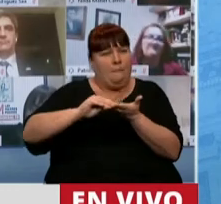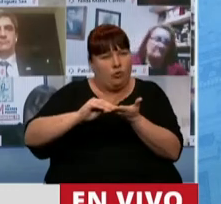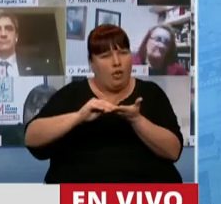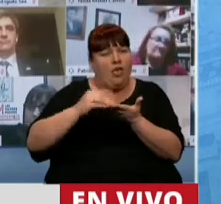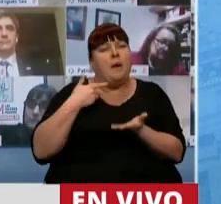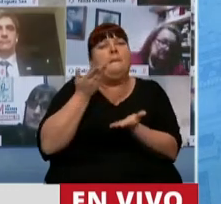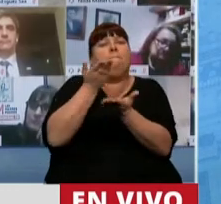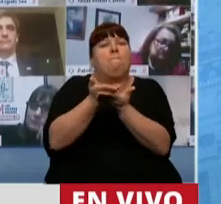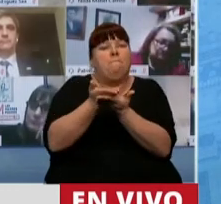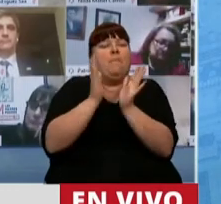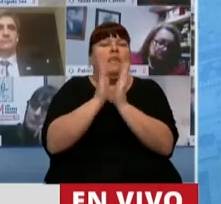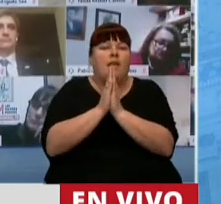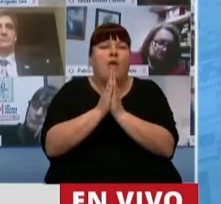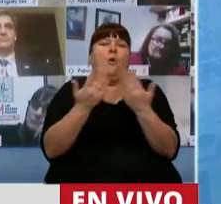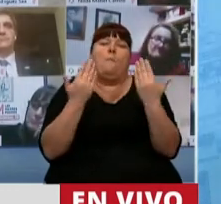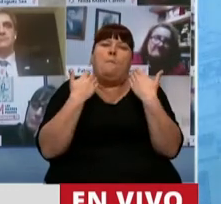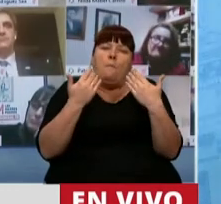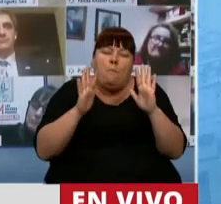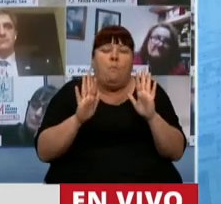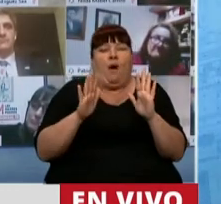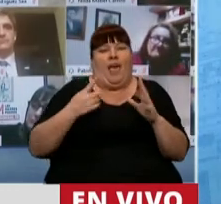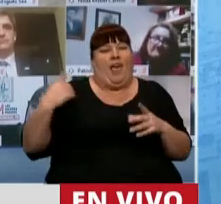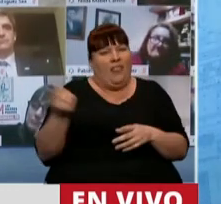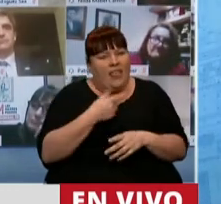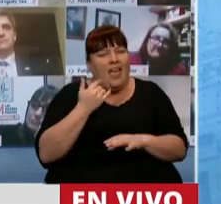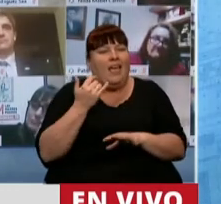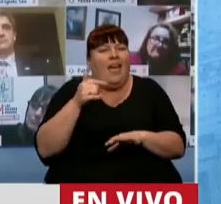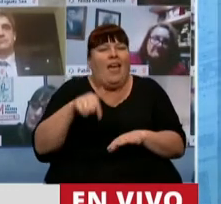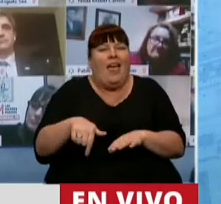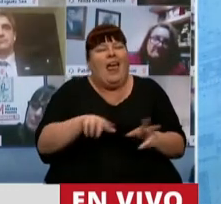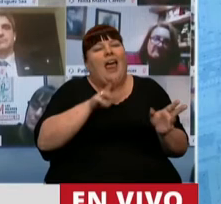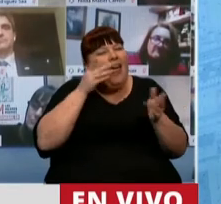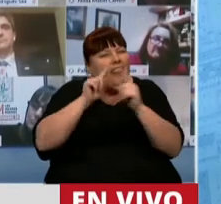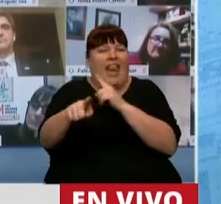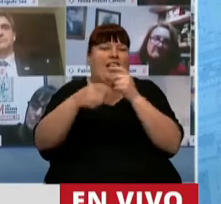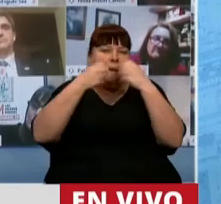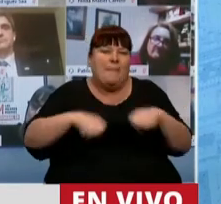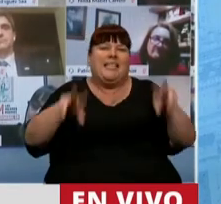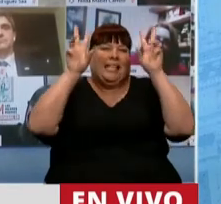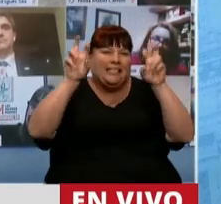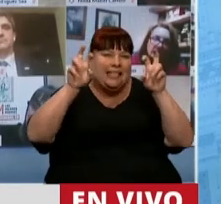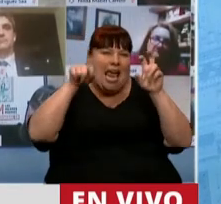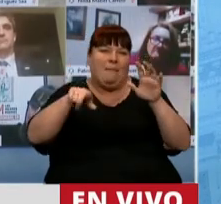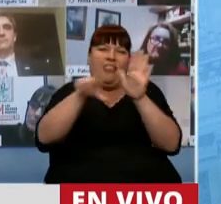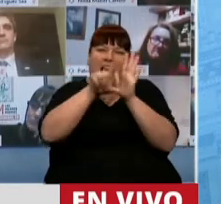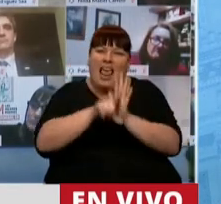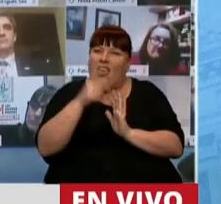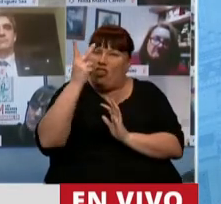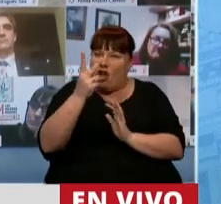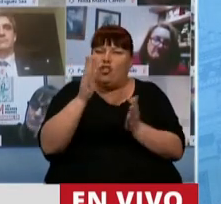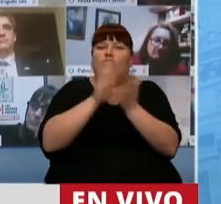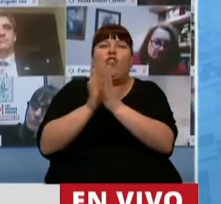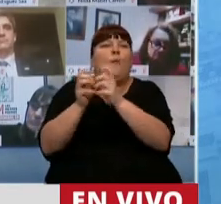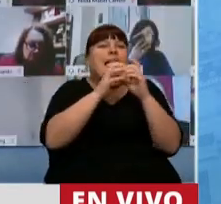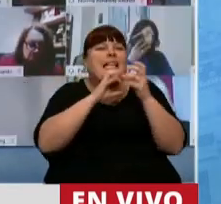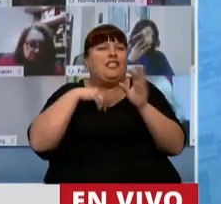quiero hacer una moción concreta que podamos ir ya a los temas que hoy nos ocupa de la